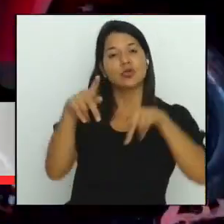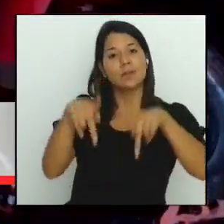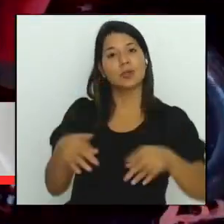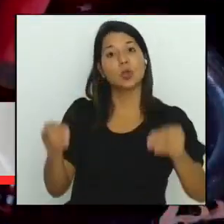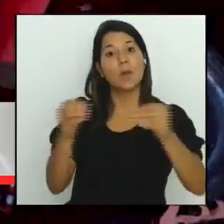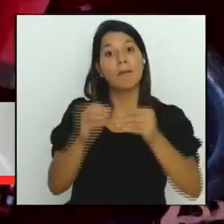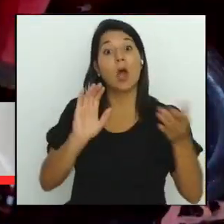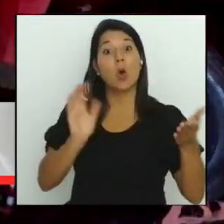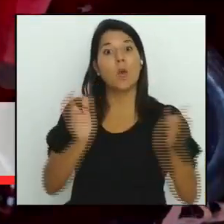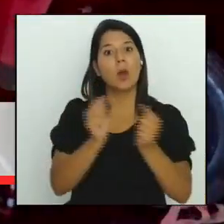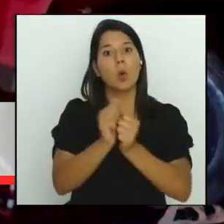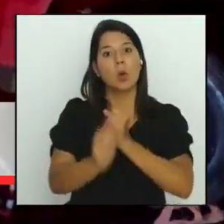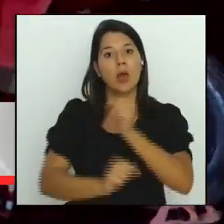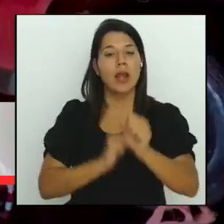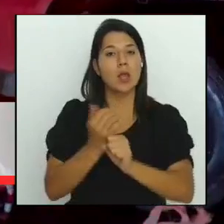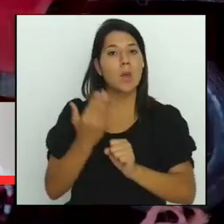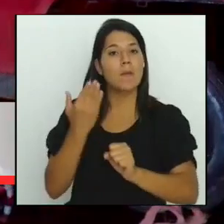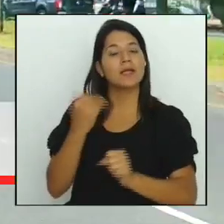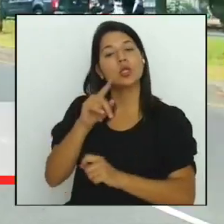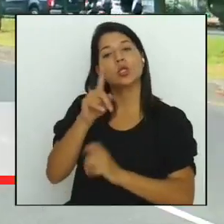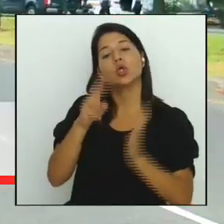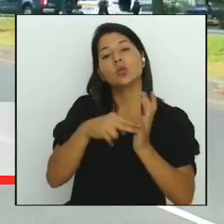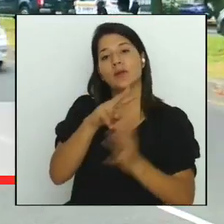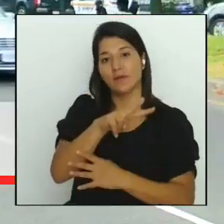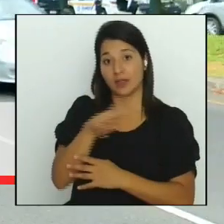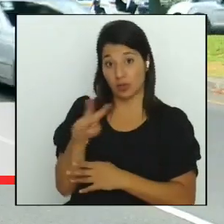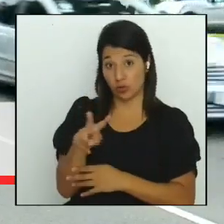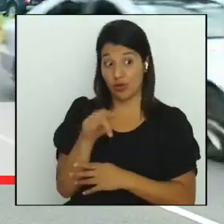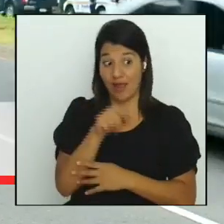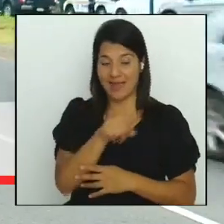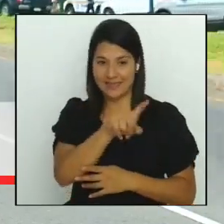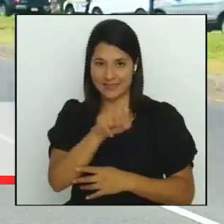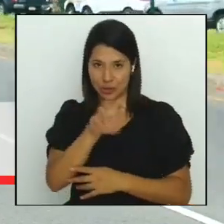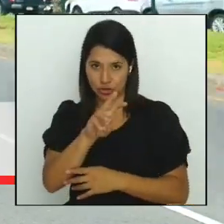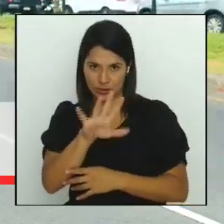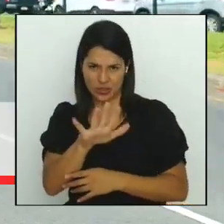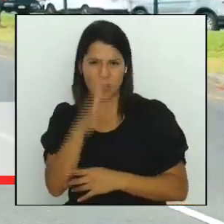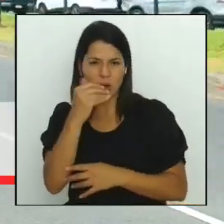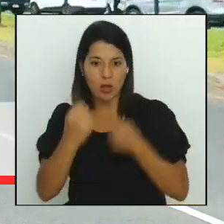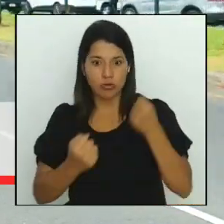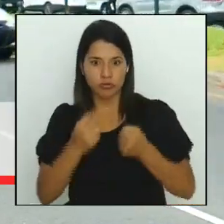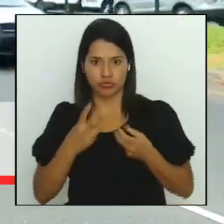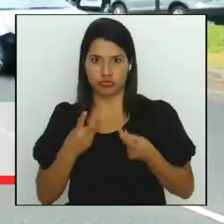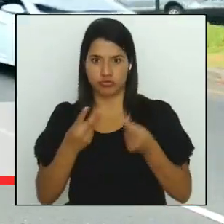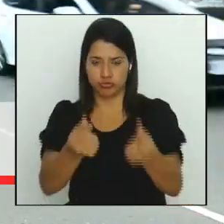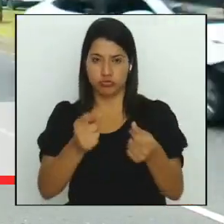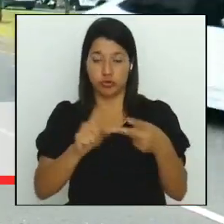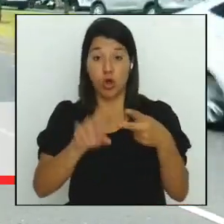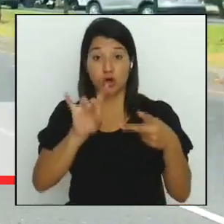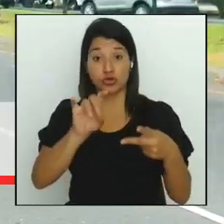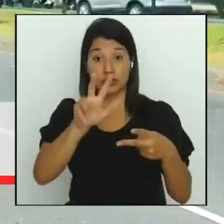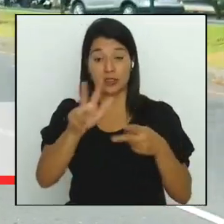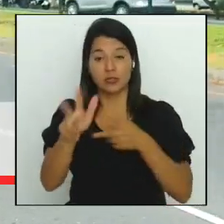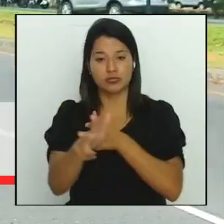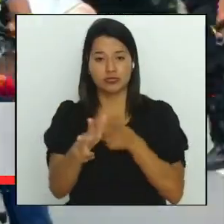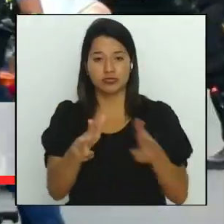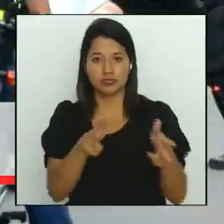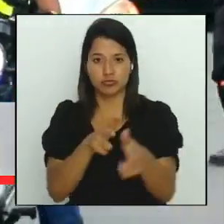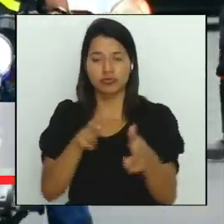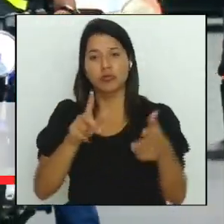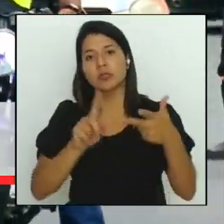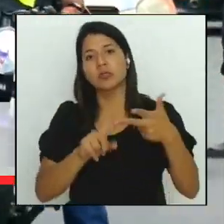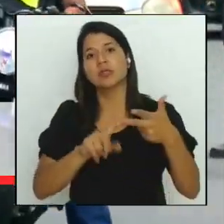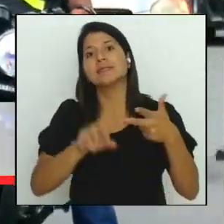165 obedecen al exceso de velocidad, 83 por invasión de carril y 35 por la imprudencia de los peatones.